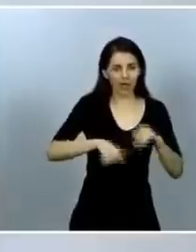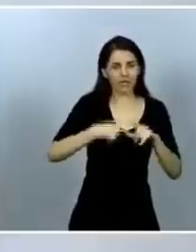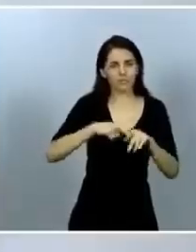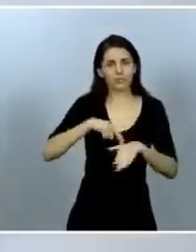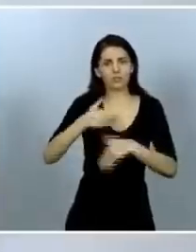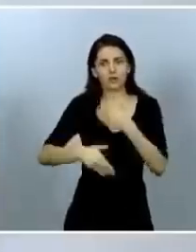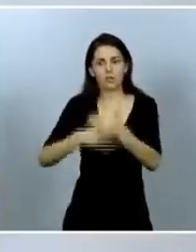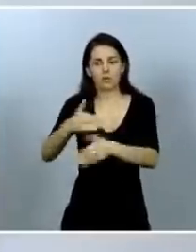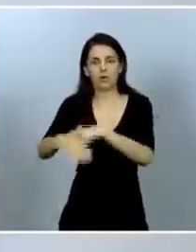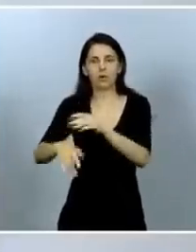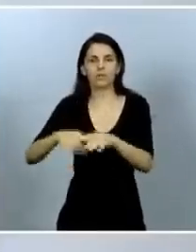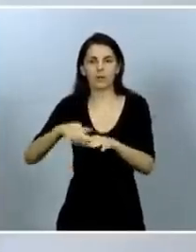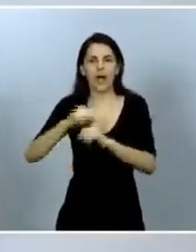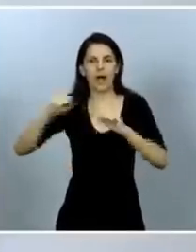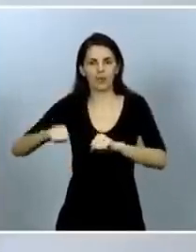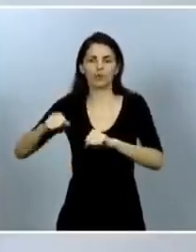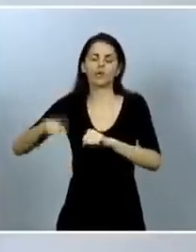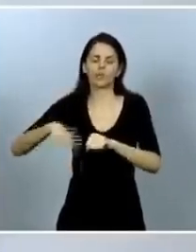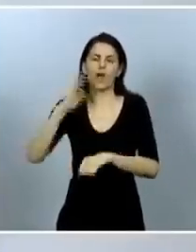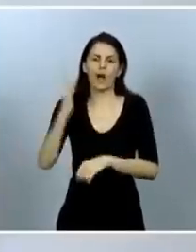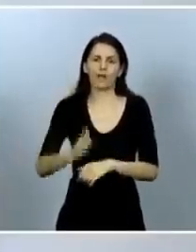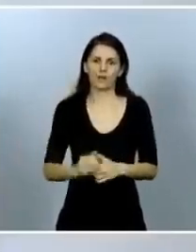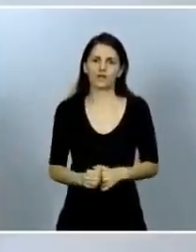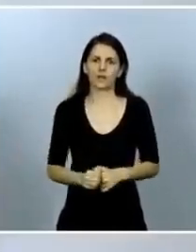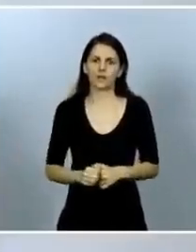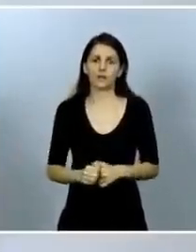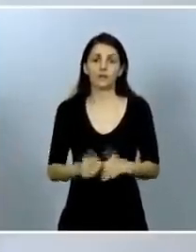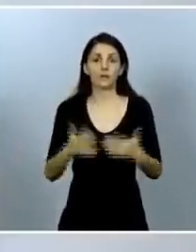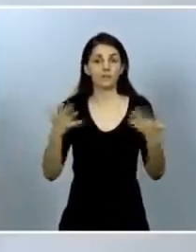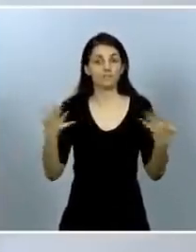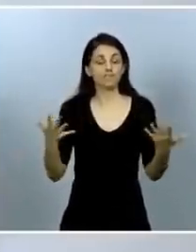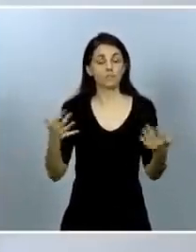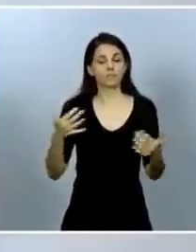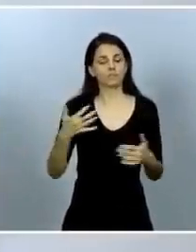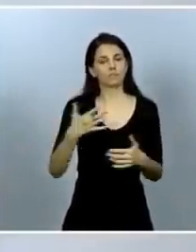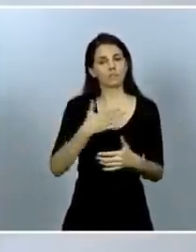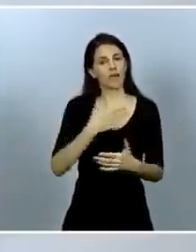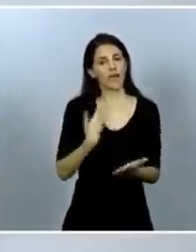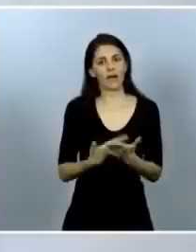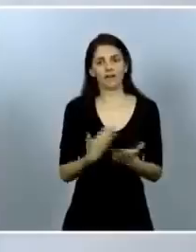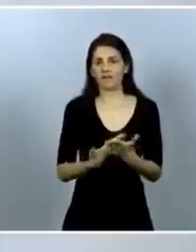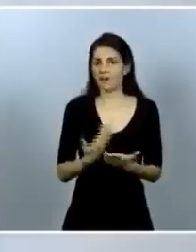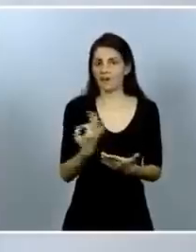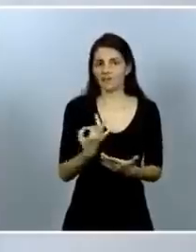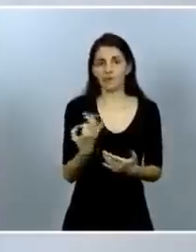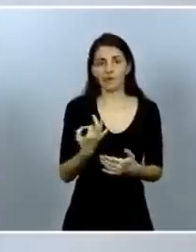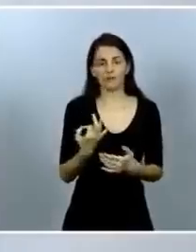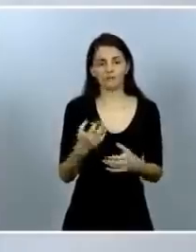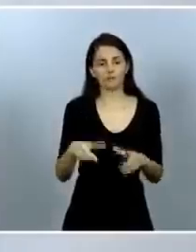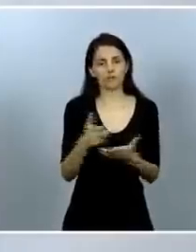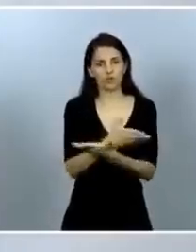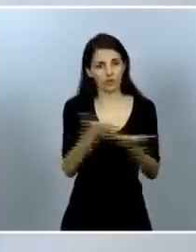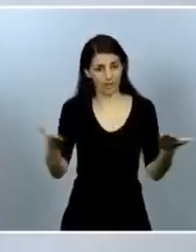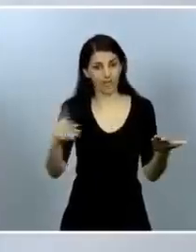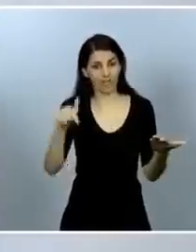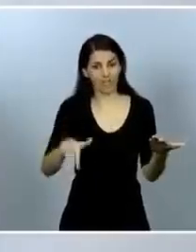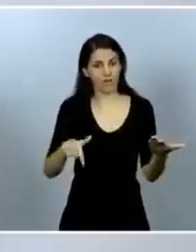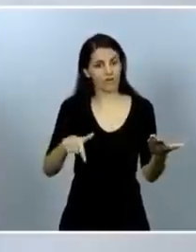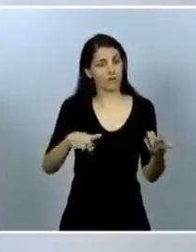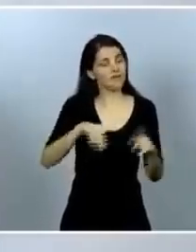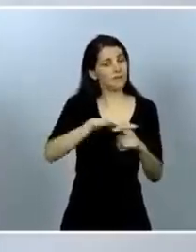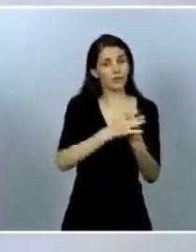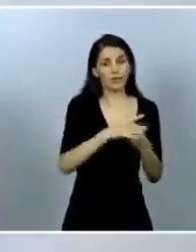Garantizar que en una sociedad avanzada como la nuestra estas situaciones se evitan y que hay unas